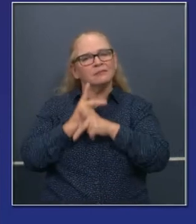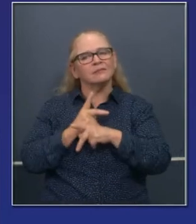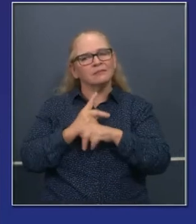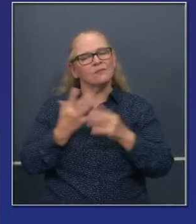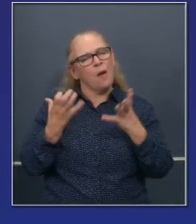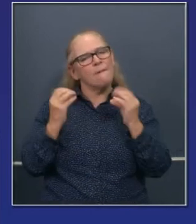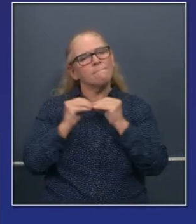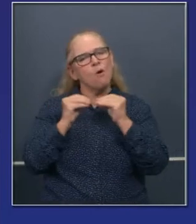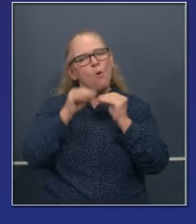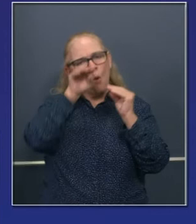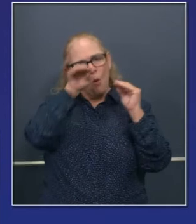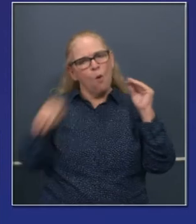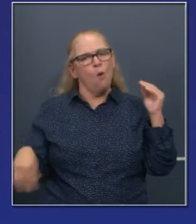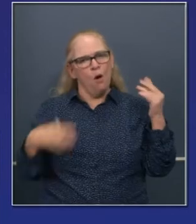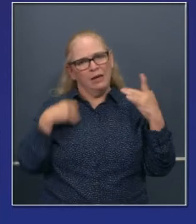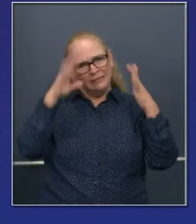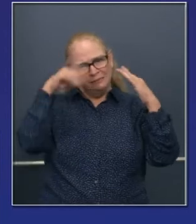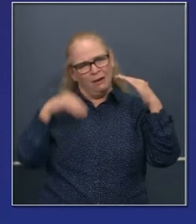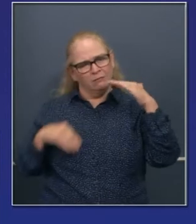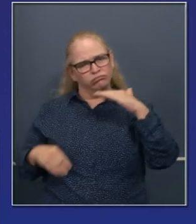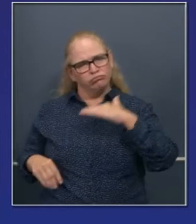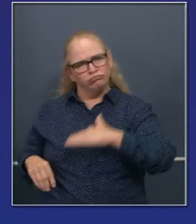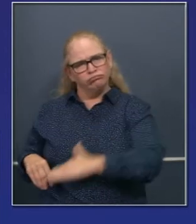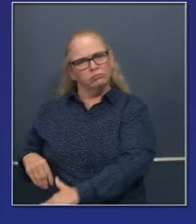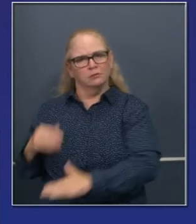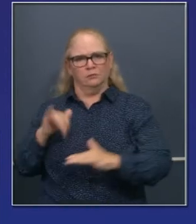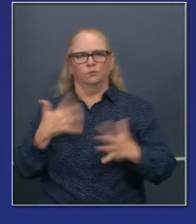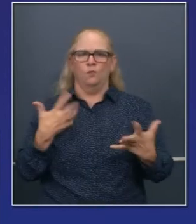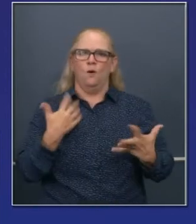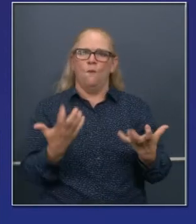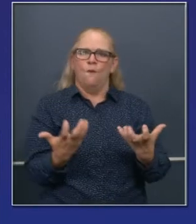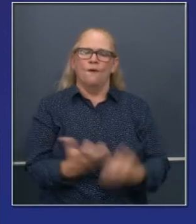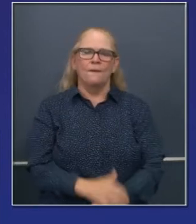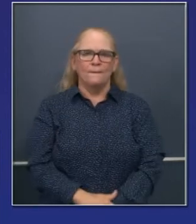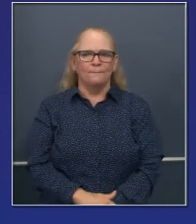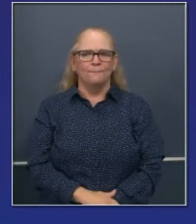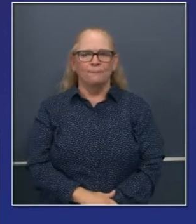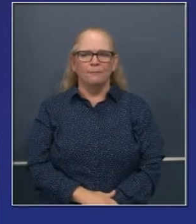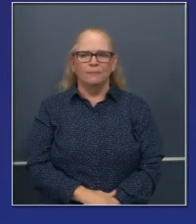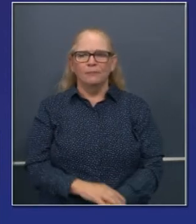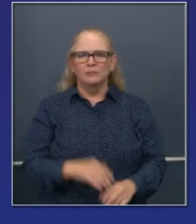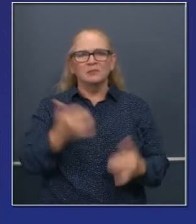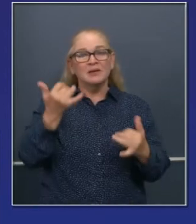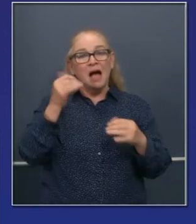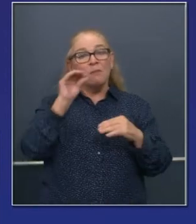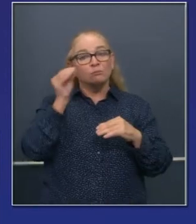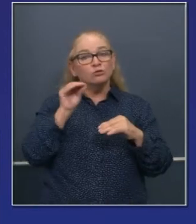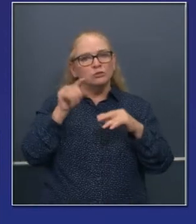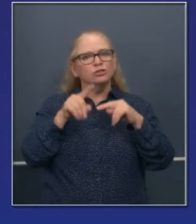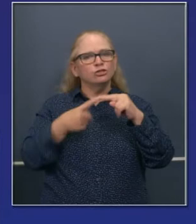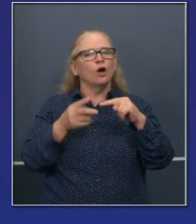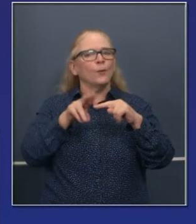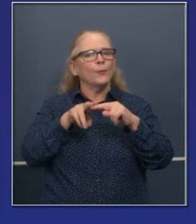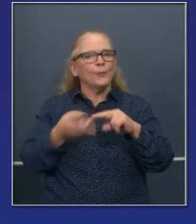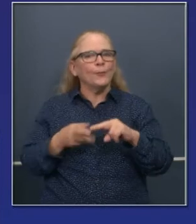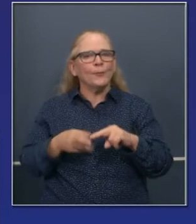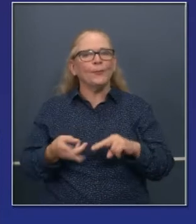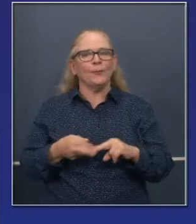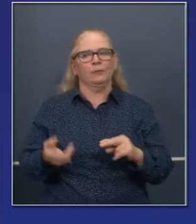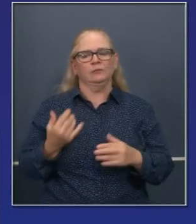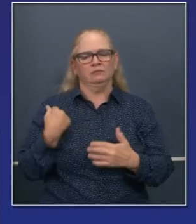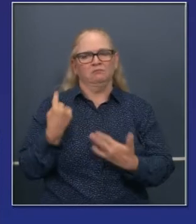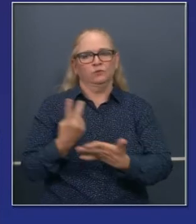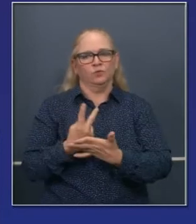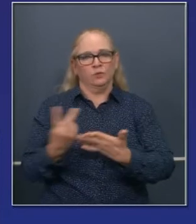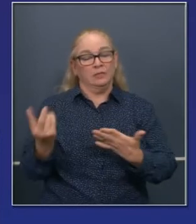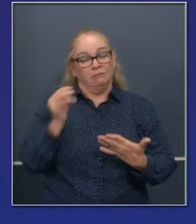años ha estado bajando, 19.3% han estado bajando en los últimos 14 días y